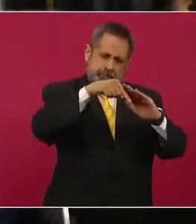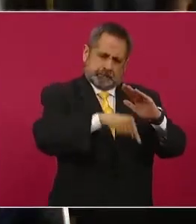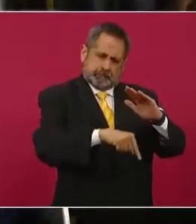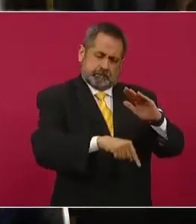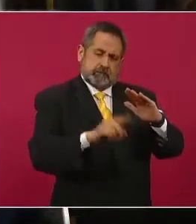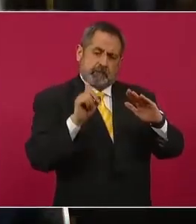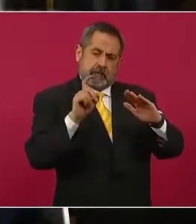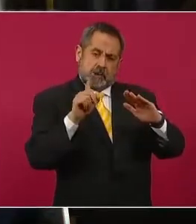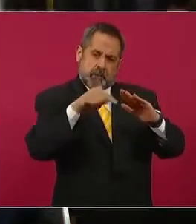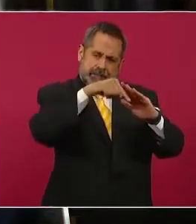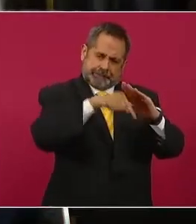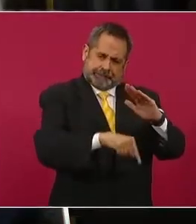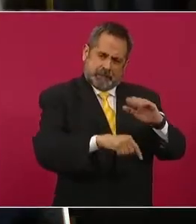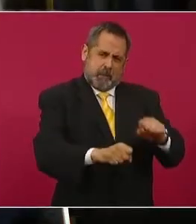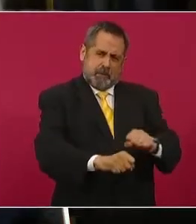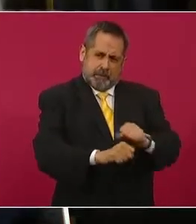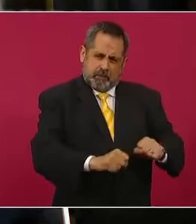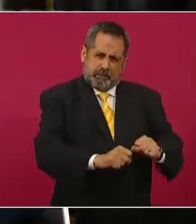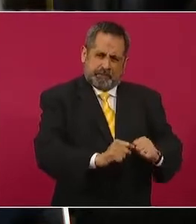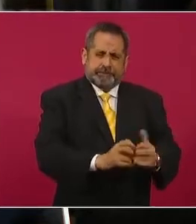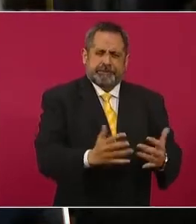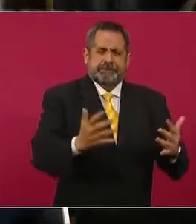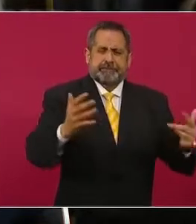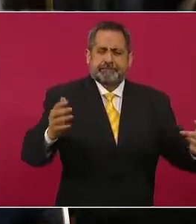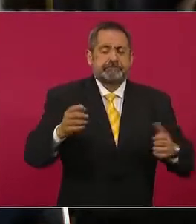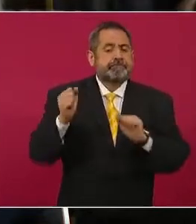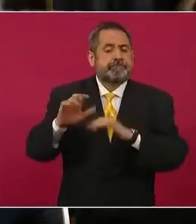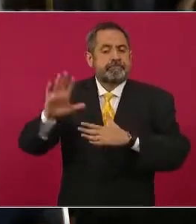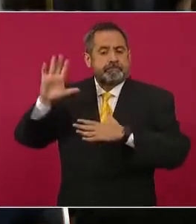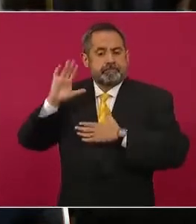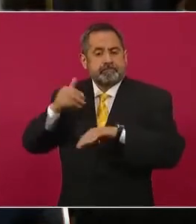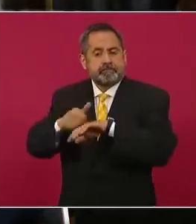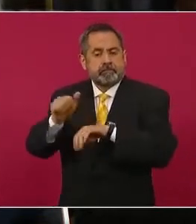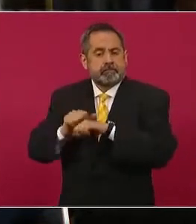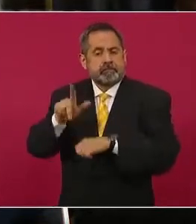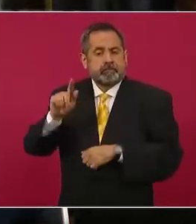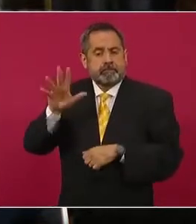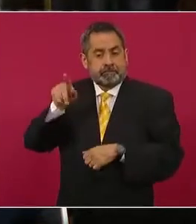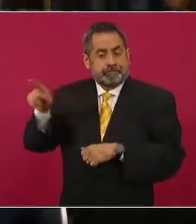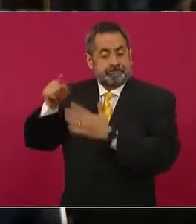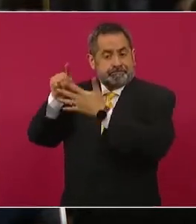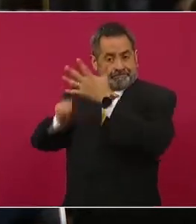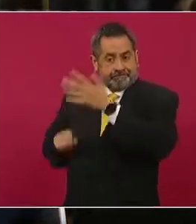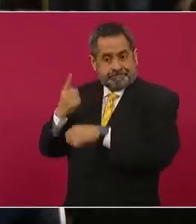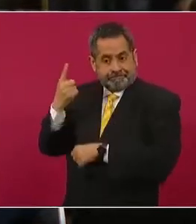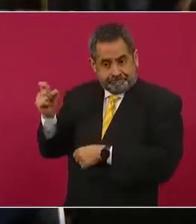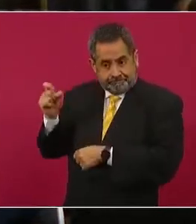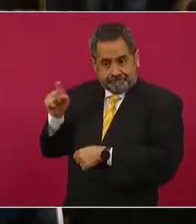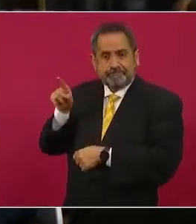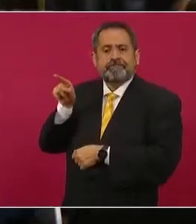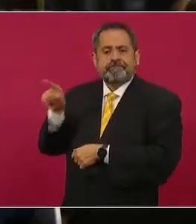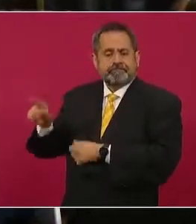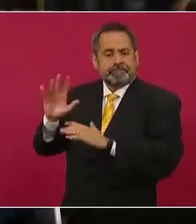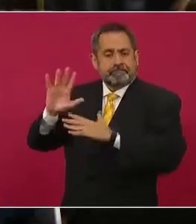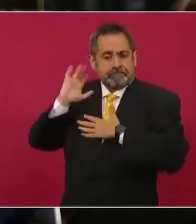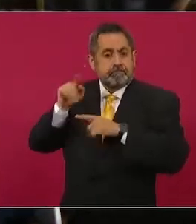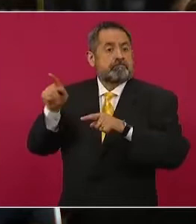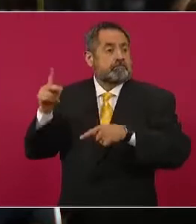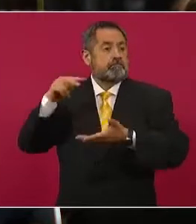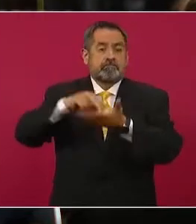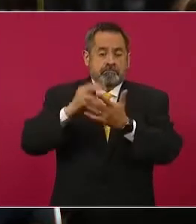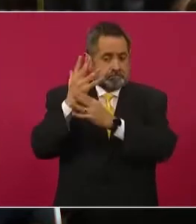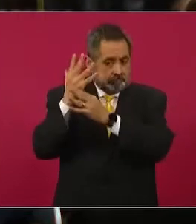Incluso tengo entendido que es el compromiso 75, dentro de los 100 que él tenía previstos. Él lo dijo allá,